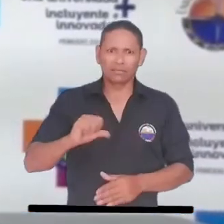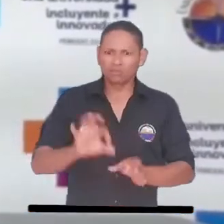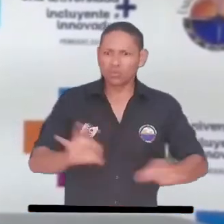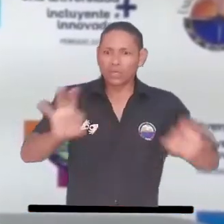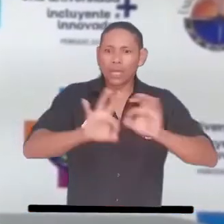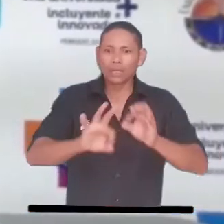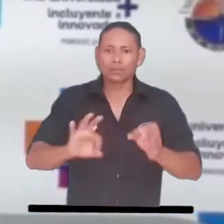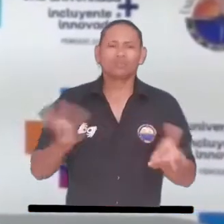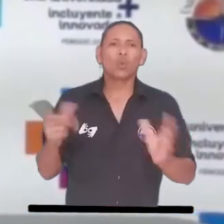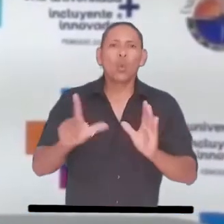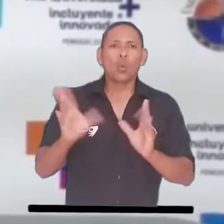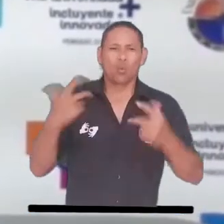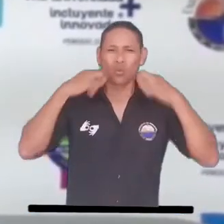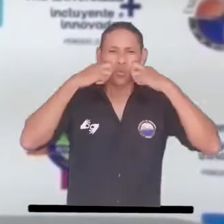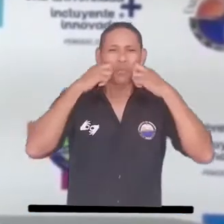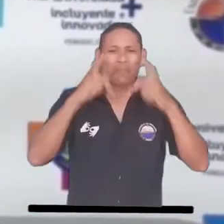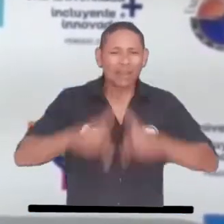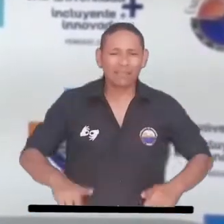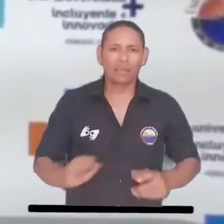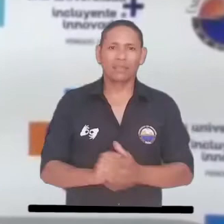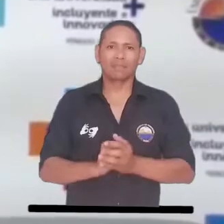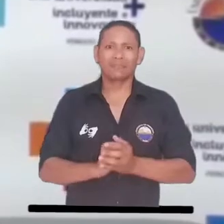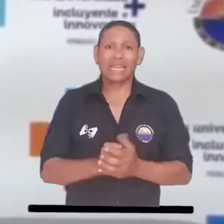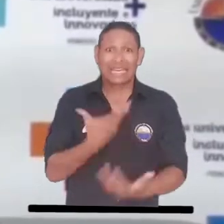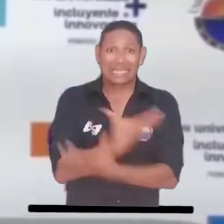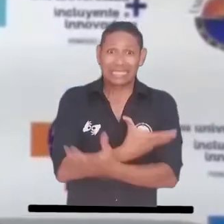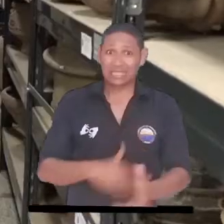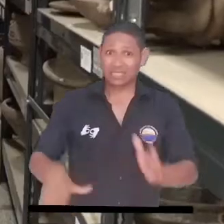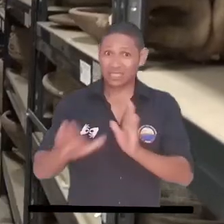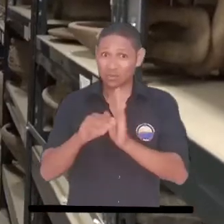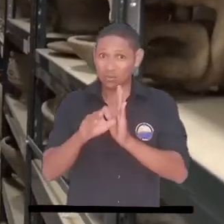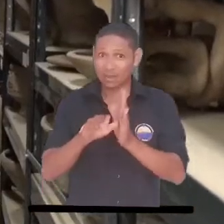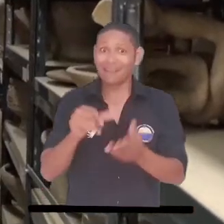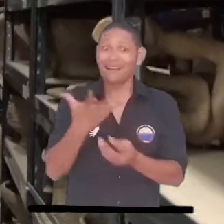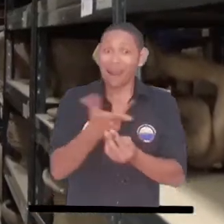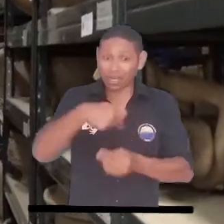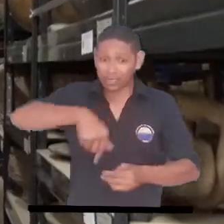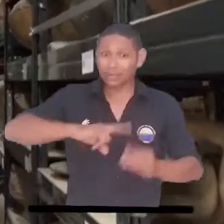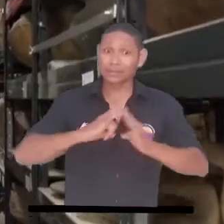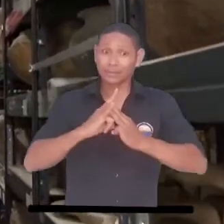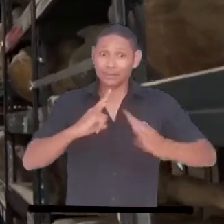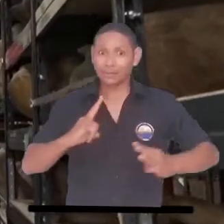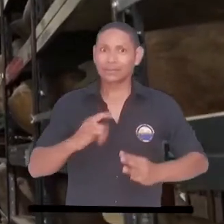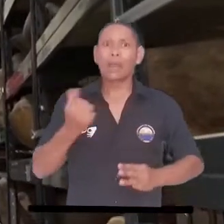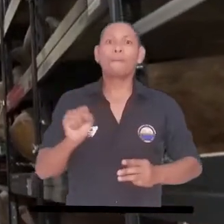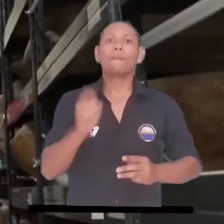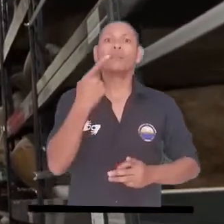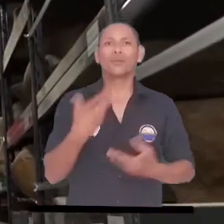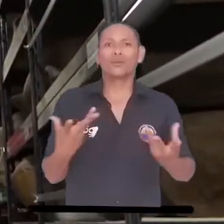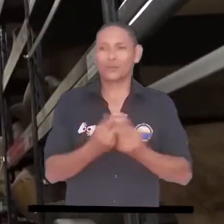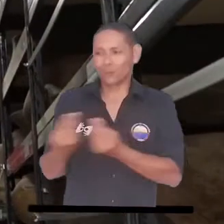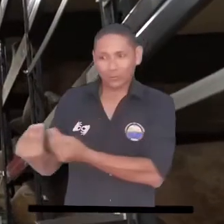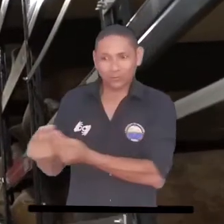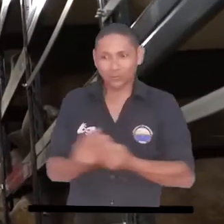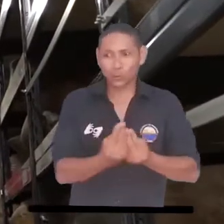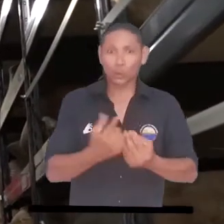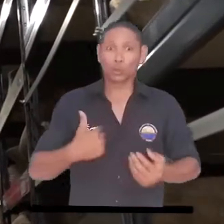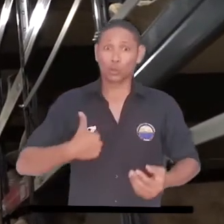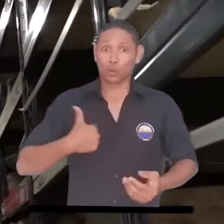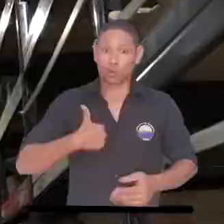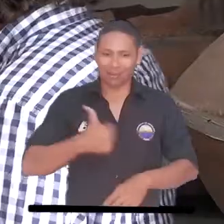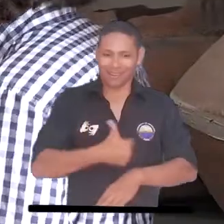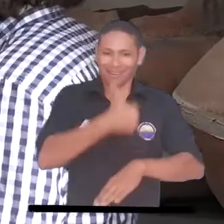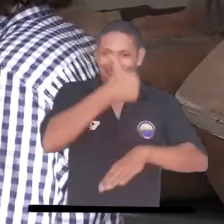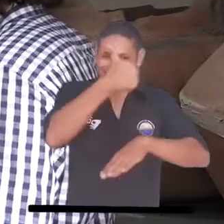todo lo que tenía que ver con las humanidades, las ciencias sociales y las artes en nuestra universidad. Iniciamos esta primera corte del programa.